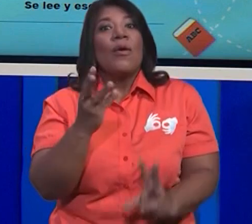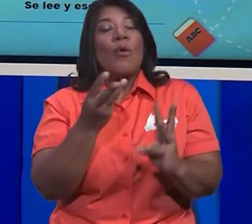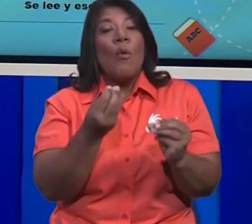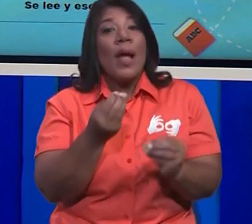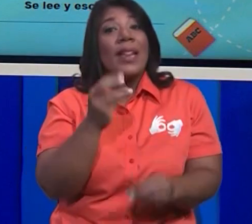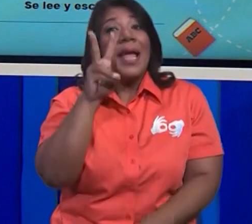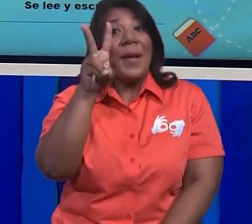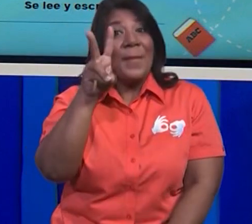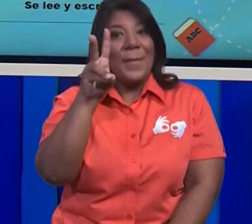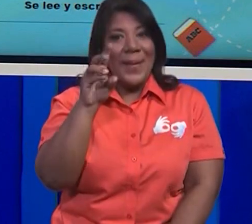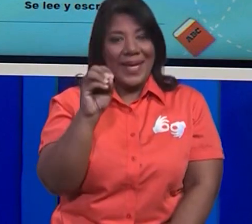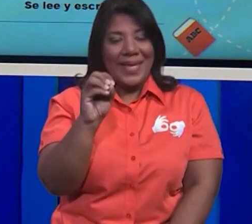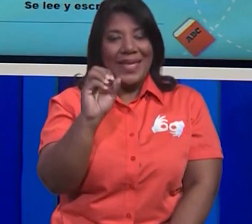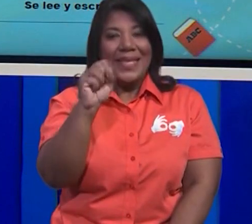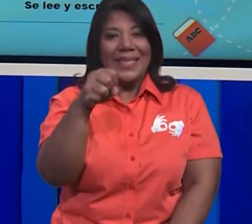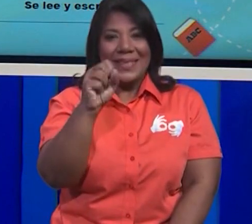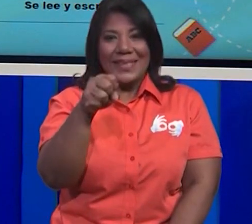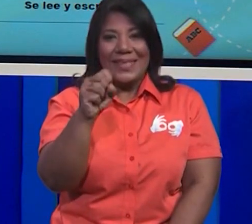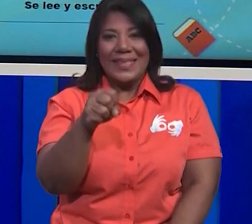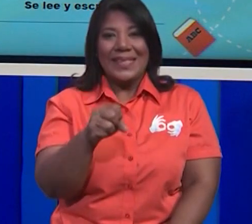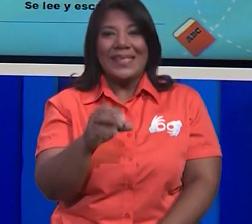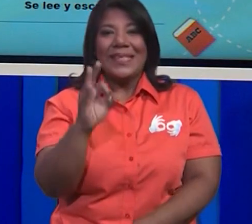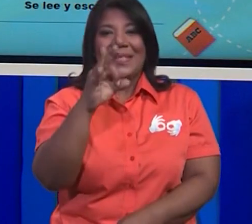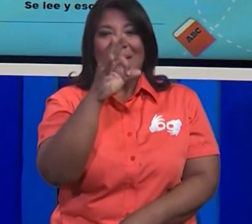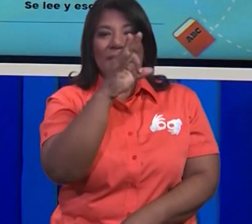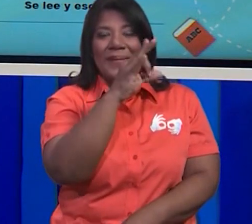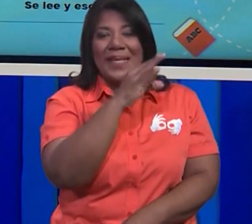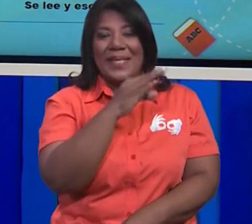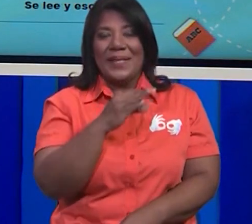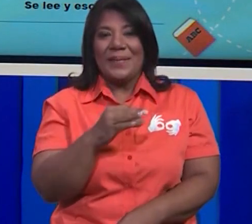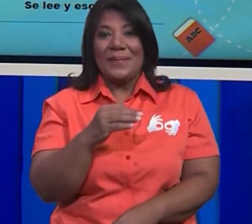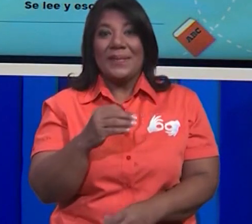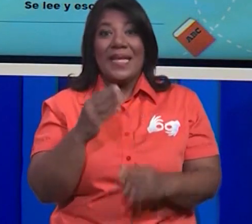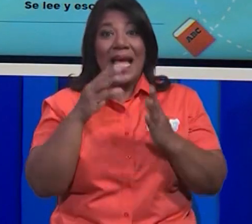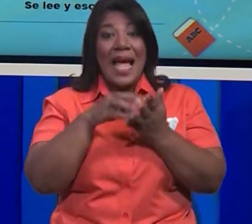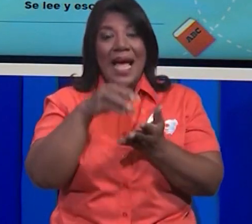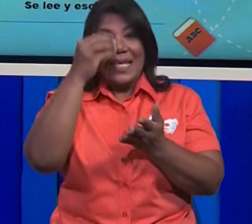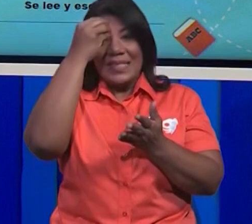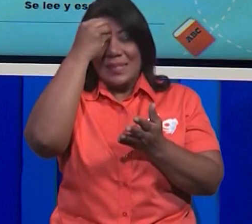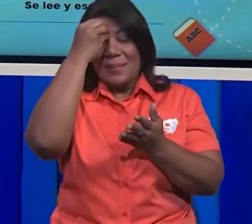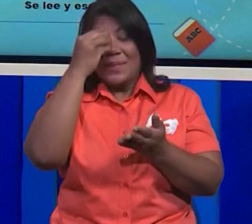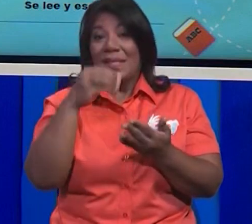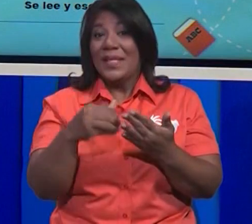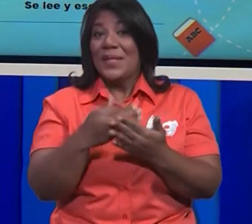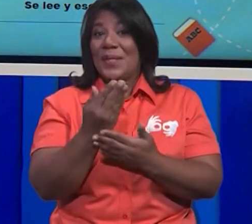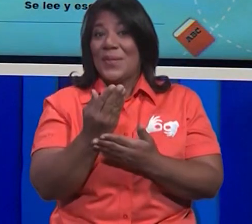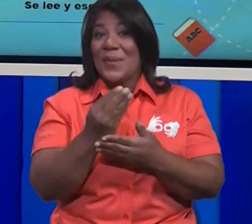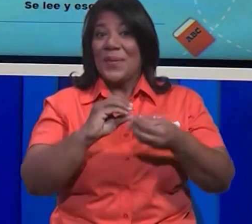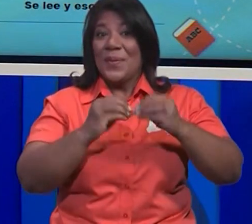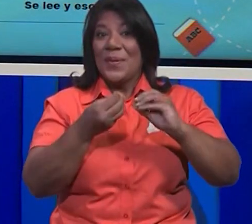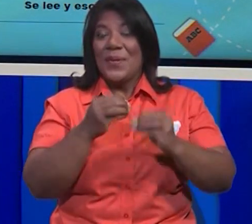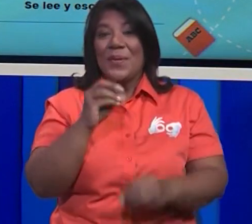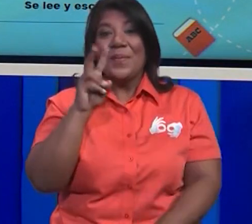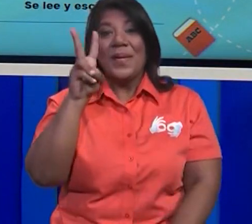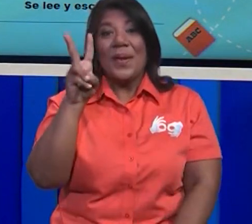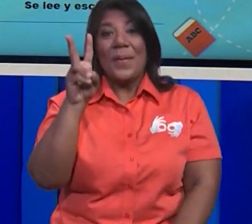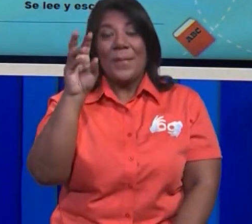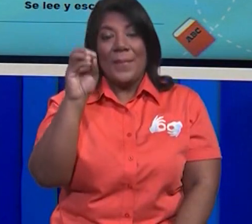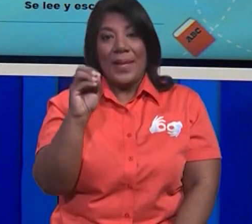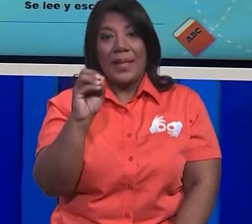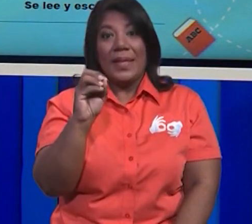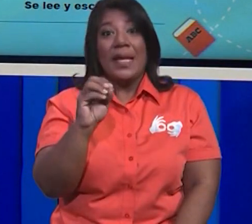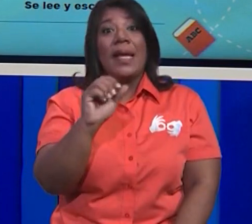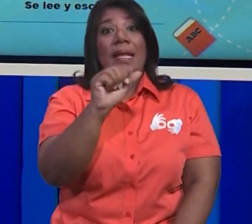mariposas hay? Hay 20 mariposas. ¿Ves? Hemos aprendido un número nuevo. Aprendimos que la decena está